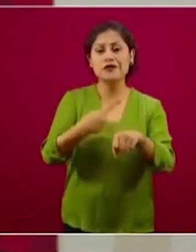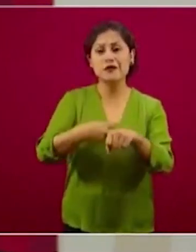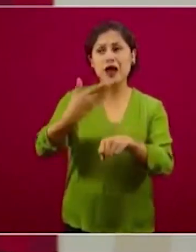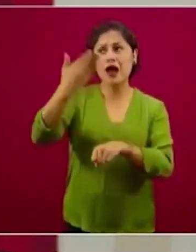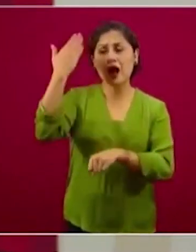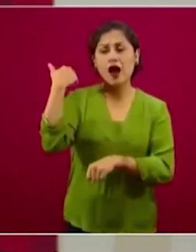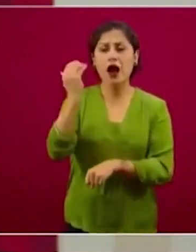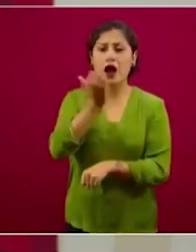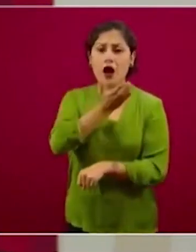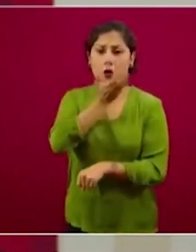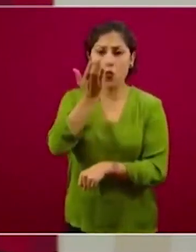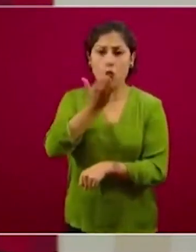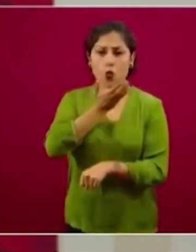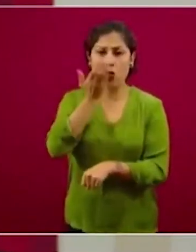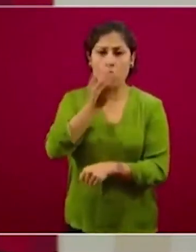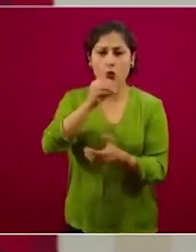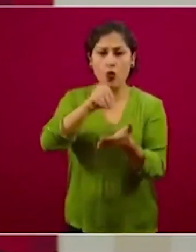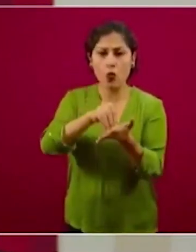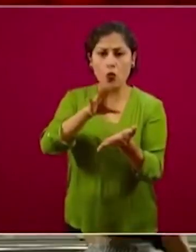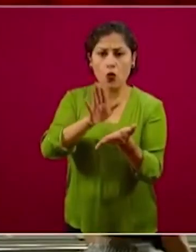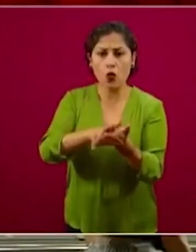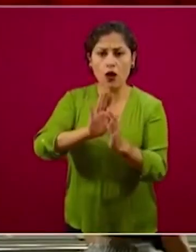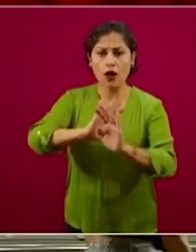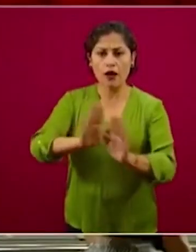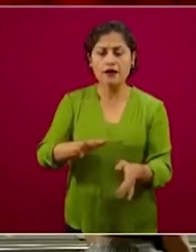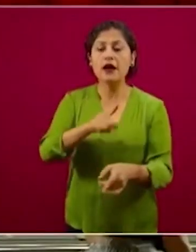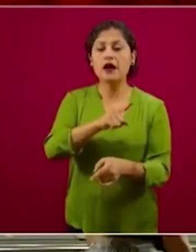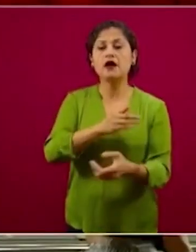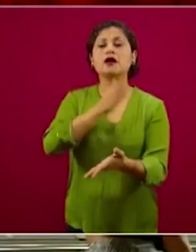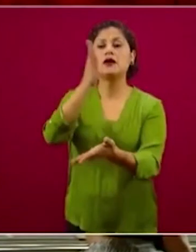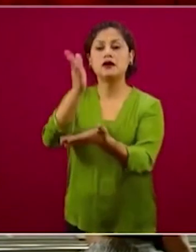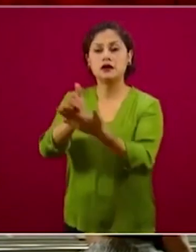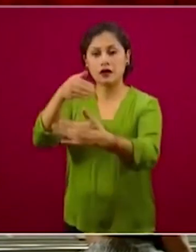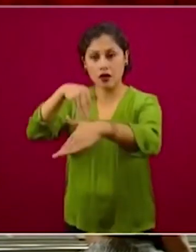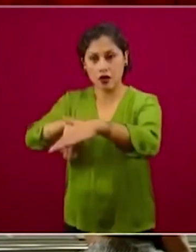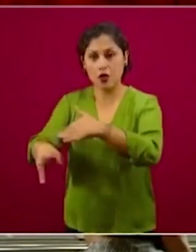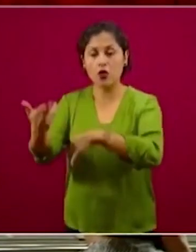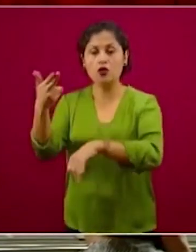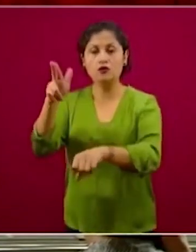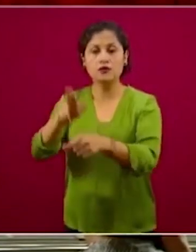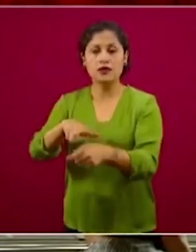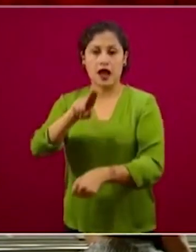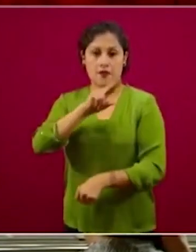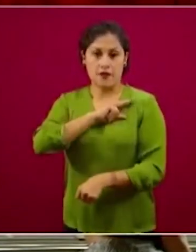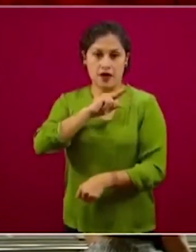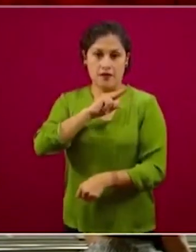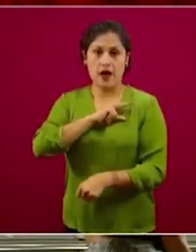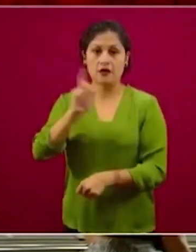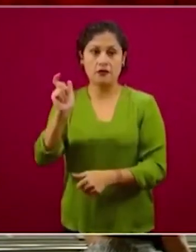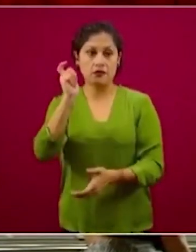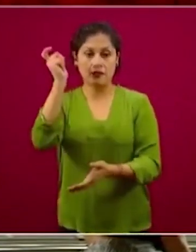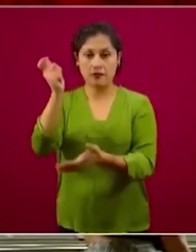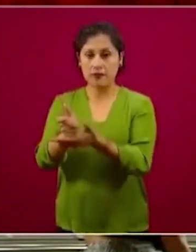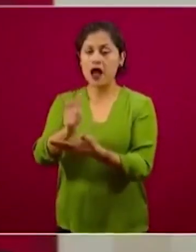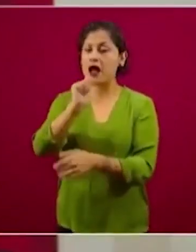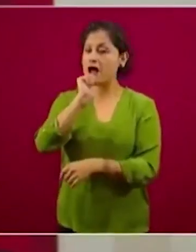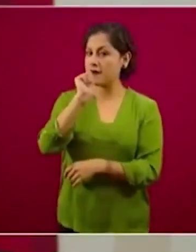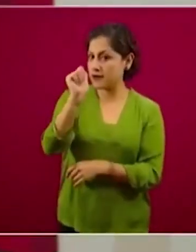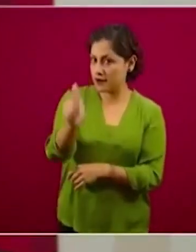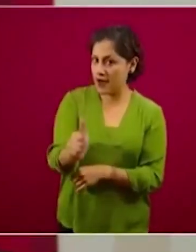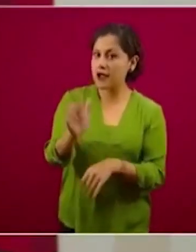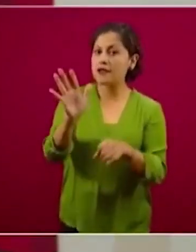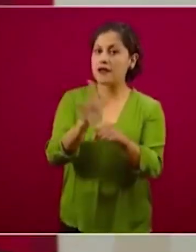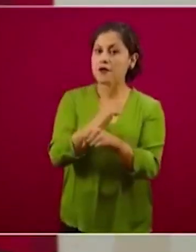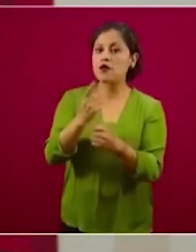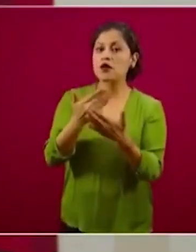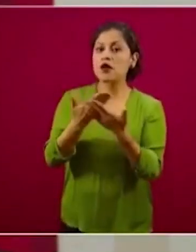atender en instalaciones privadas, sin costo, sin costo, porque las instituciones a las